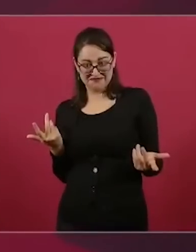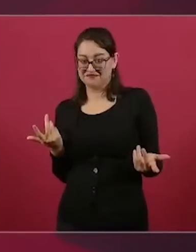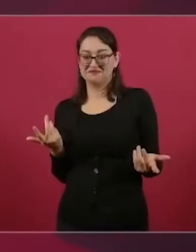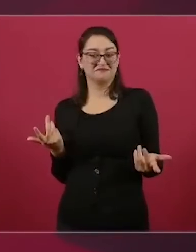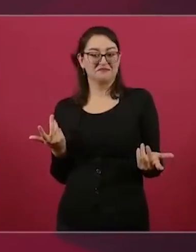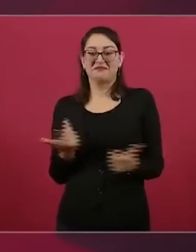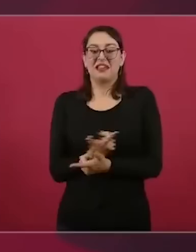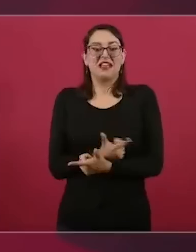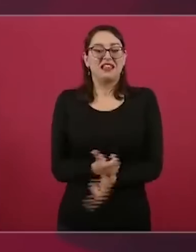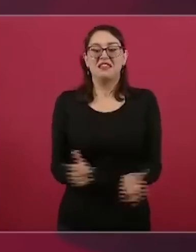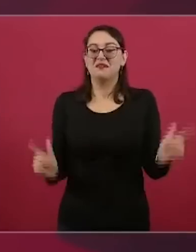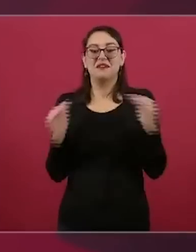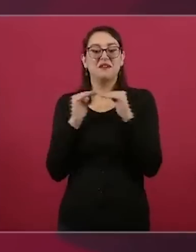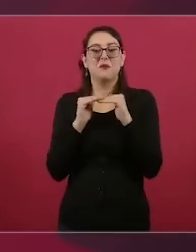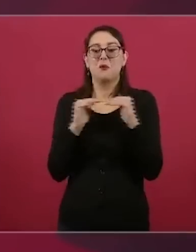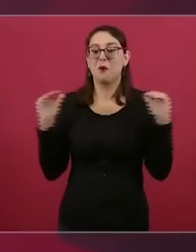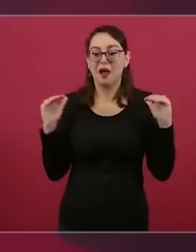libre,